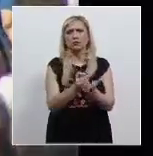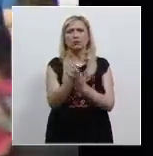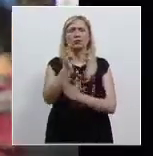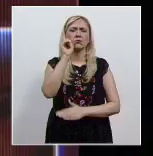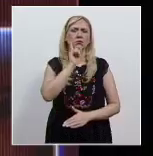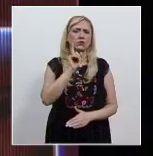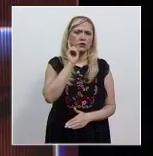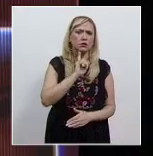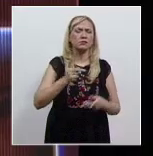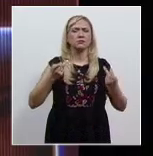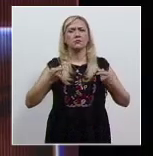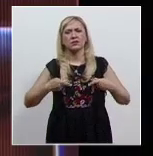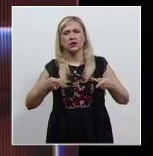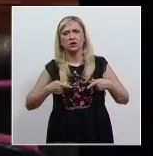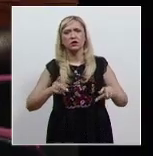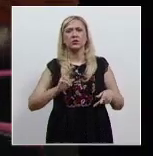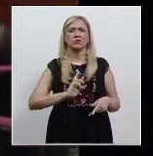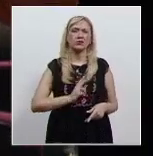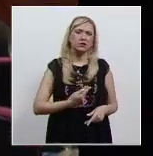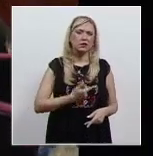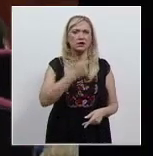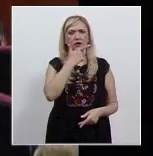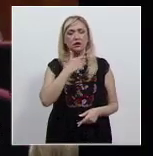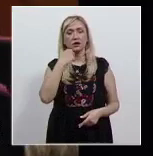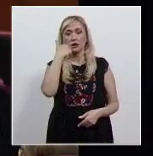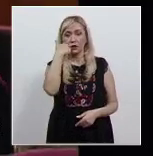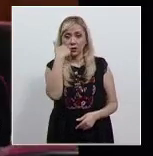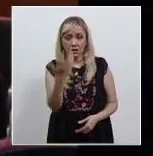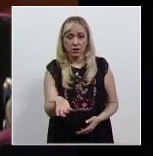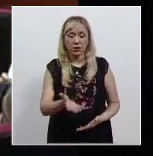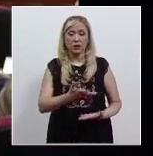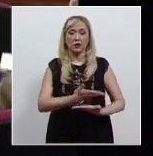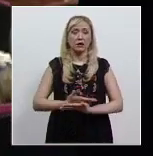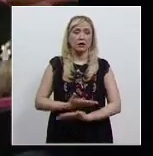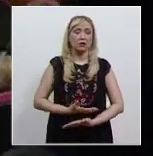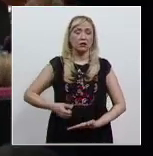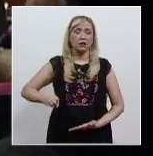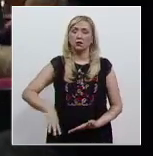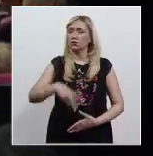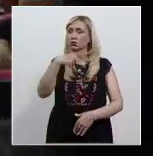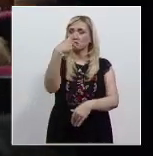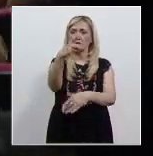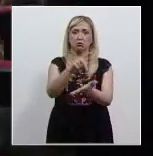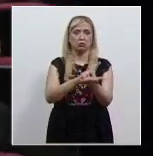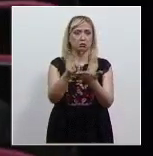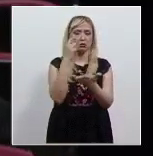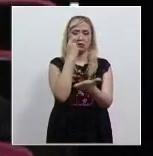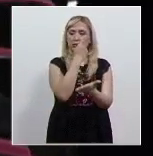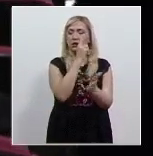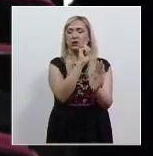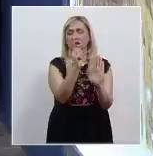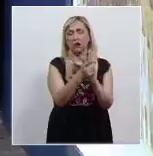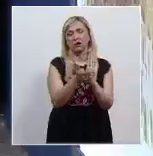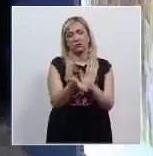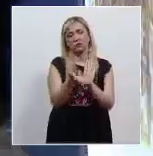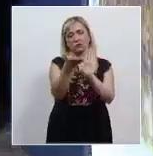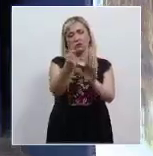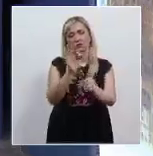y de las personas gestantes. Para el Canal del Poder Judicial de la Federación, Juan Carlos González.